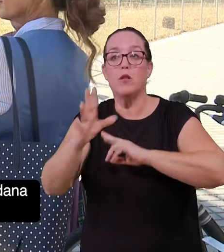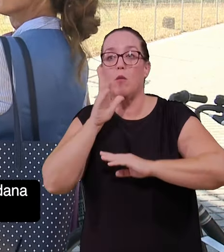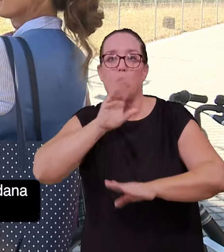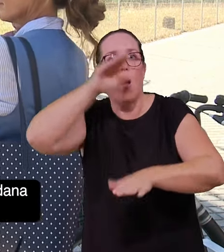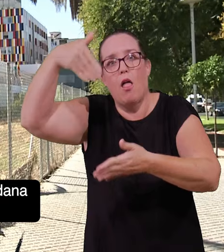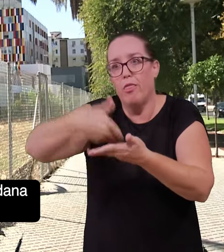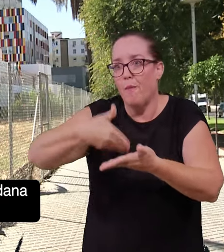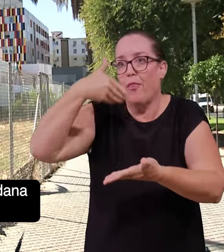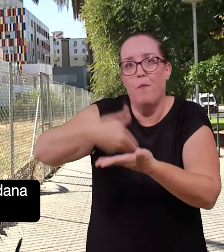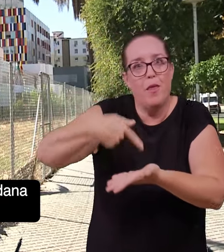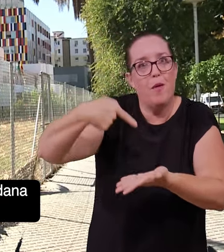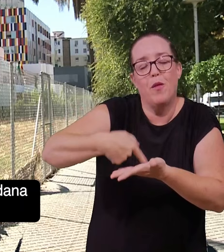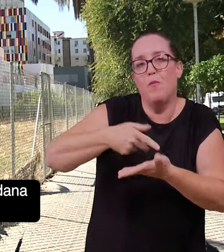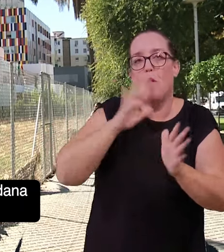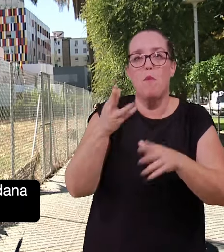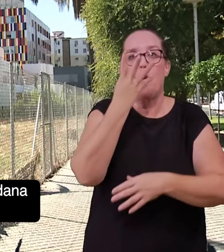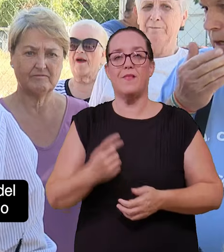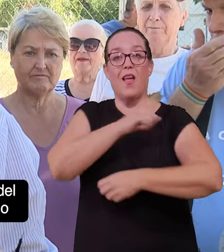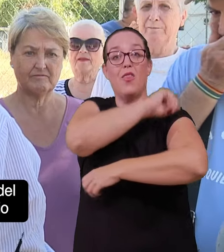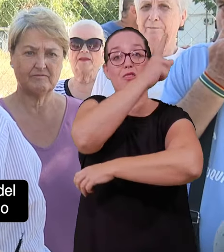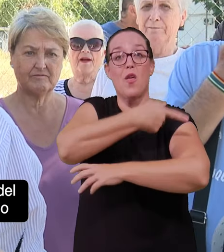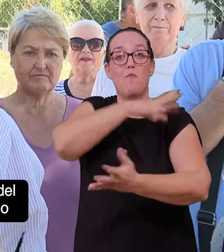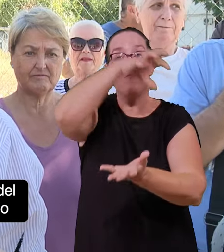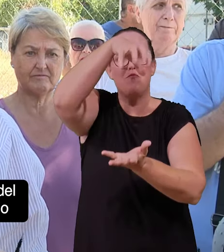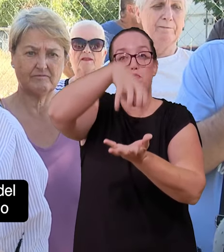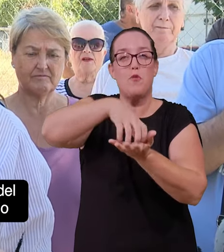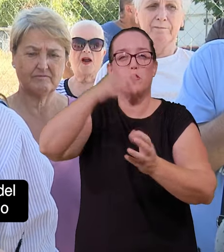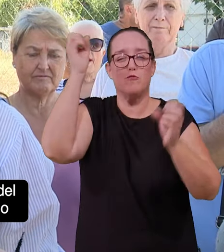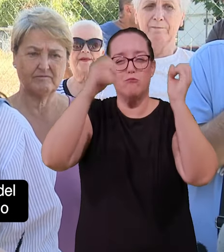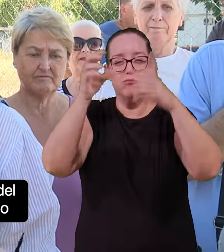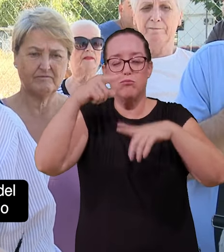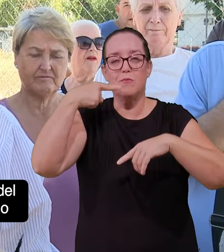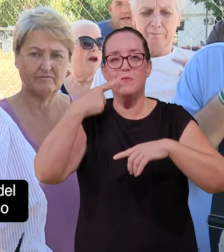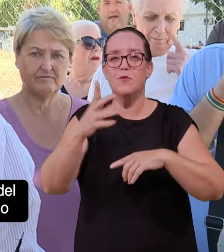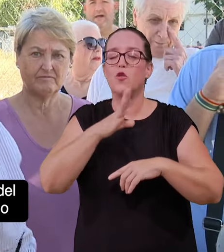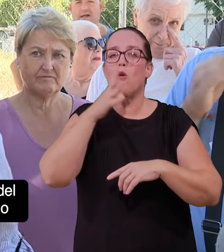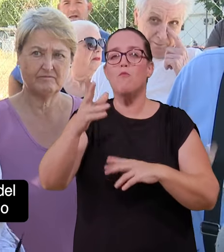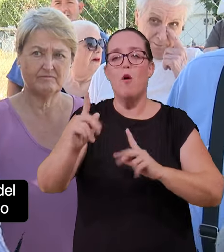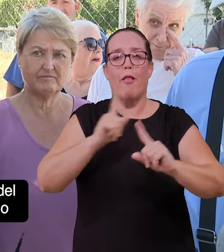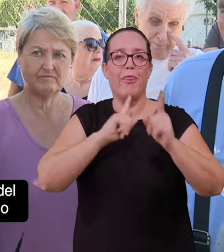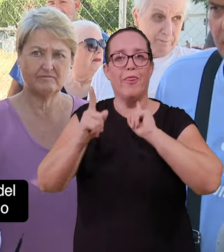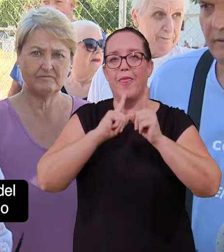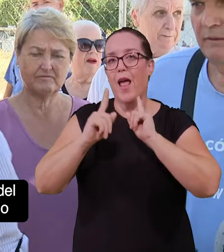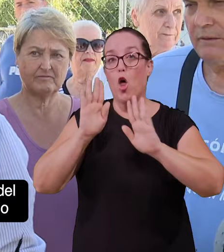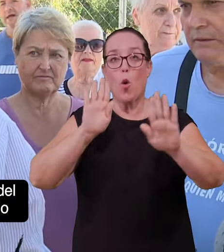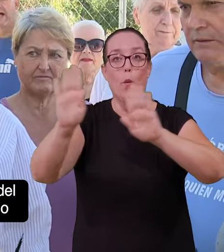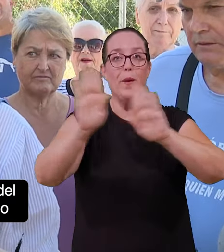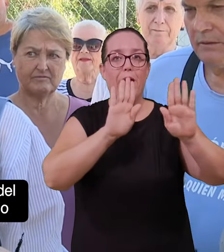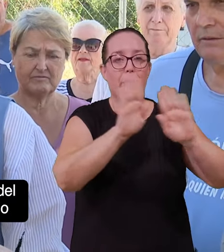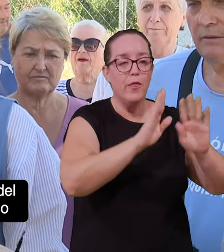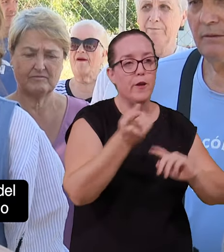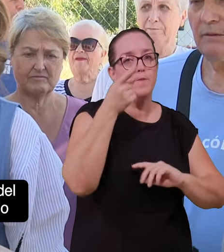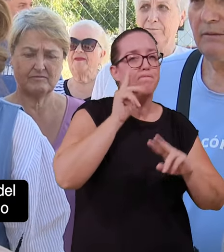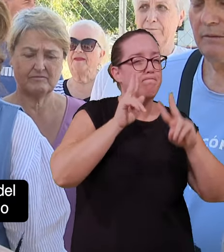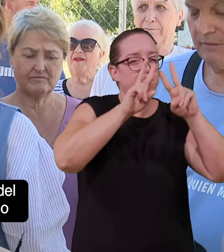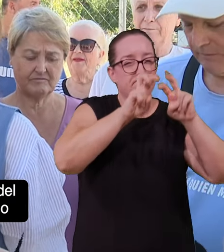una demanda ciudadana desde hace unos 40 años. Un equipamiento deportivo que nace del consenso y del diálogo con los